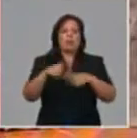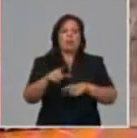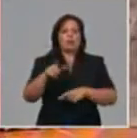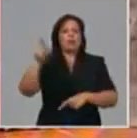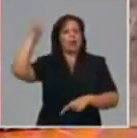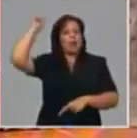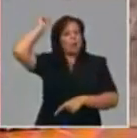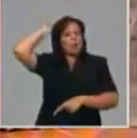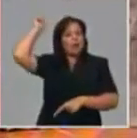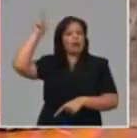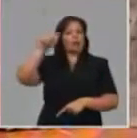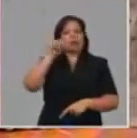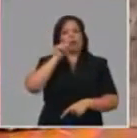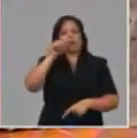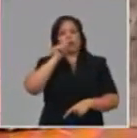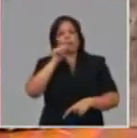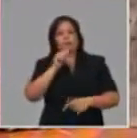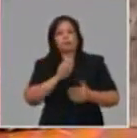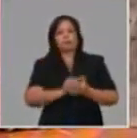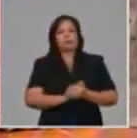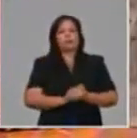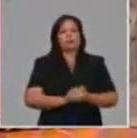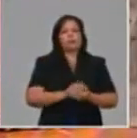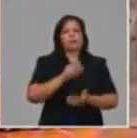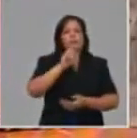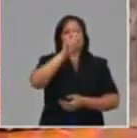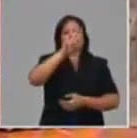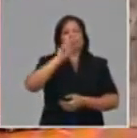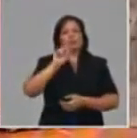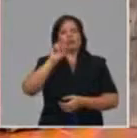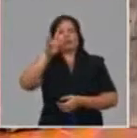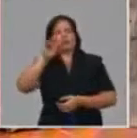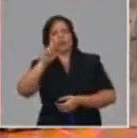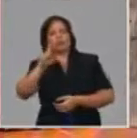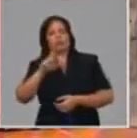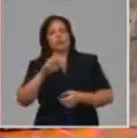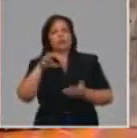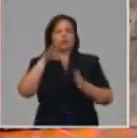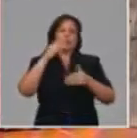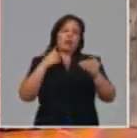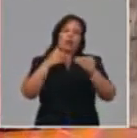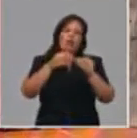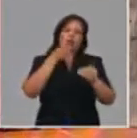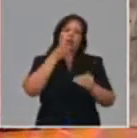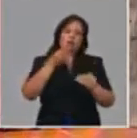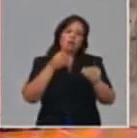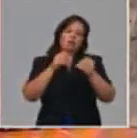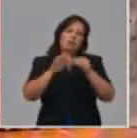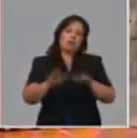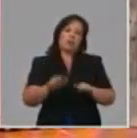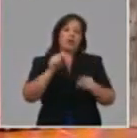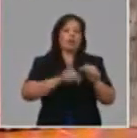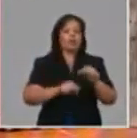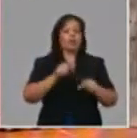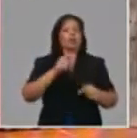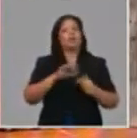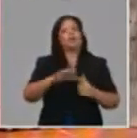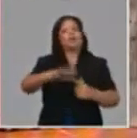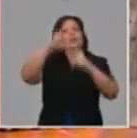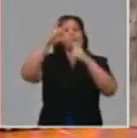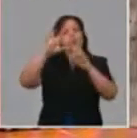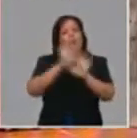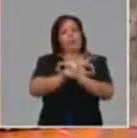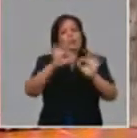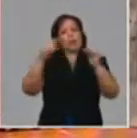también habilitado hasta que haya disponibilidad del producto esto fue una oferta especial que se hizo en este momento de la COVID pero bueno es un